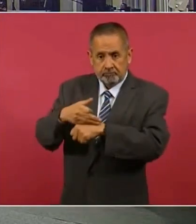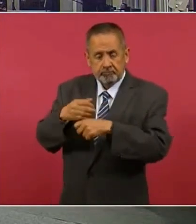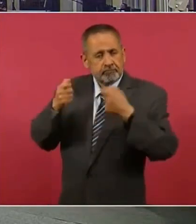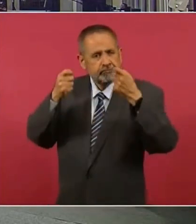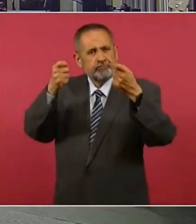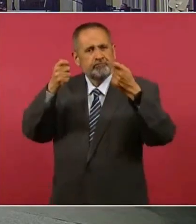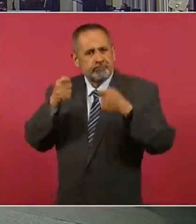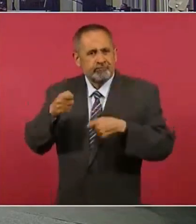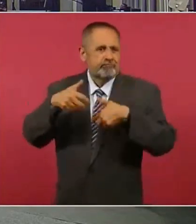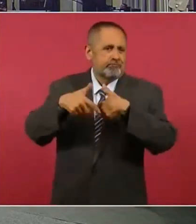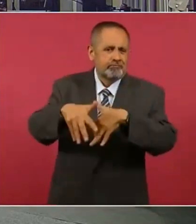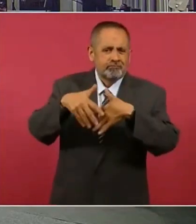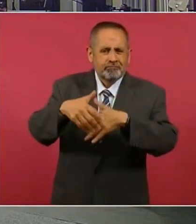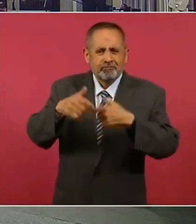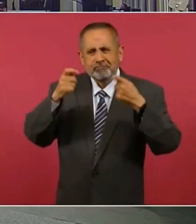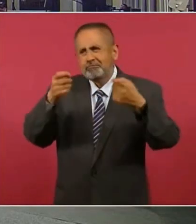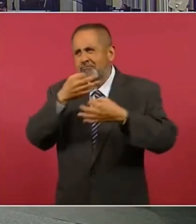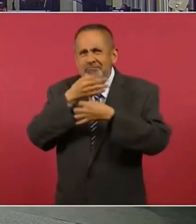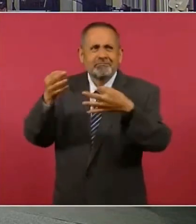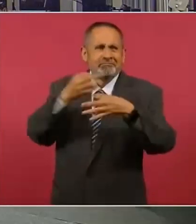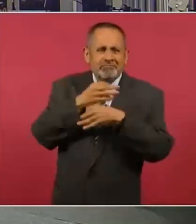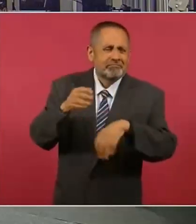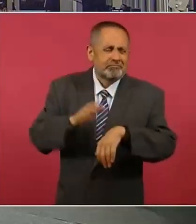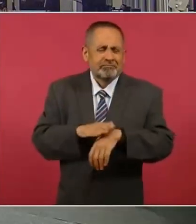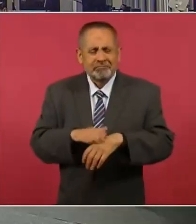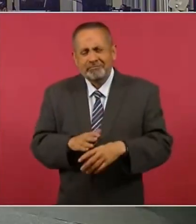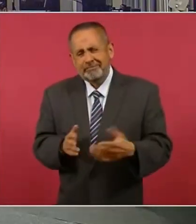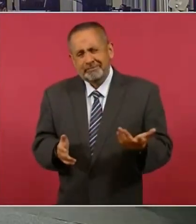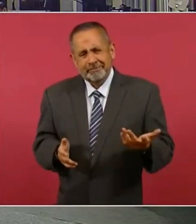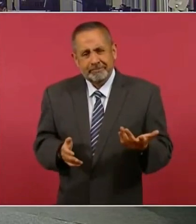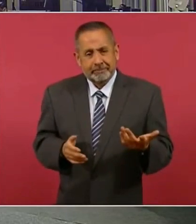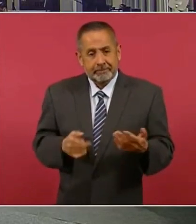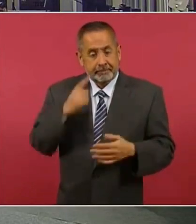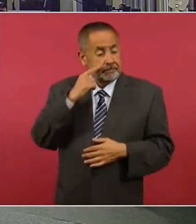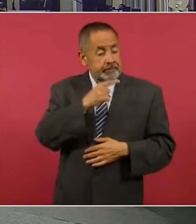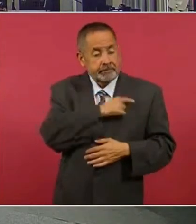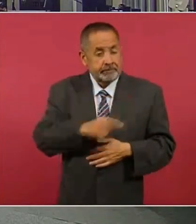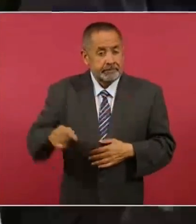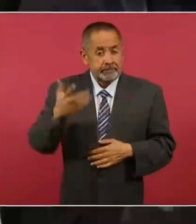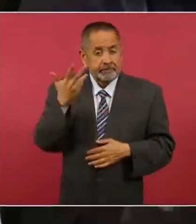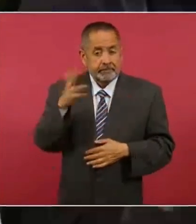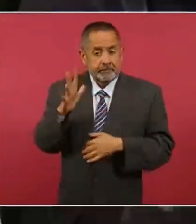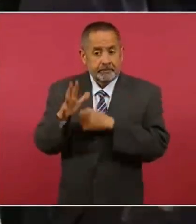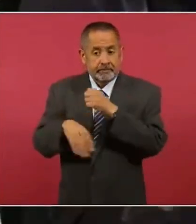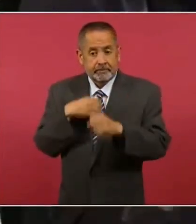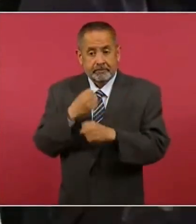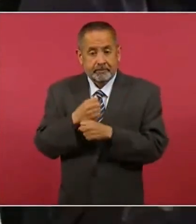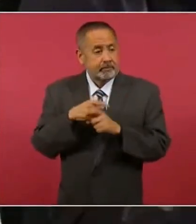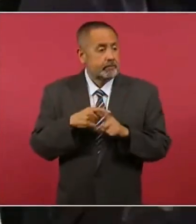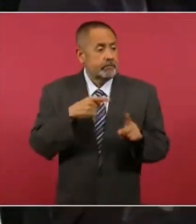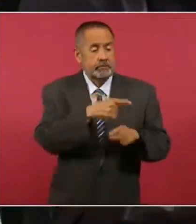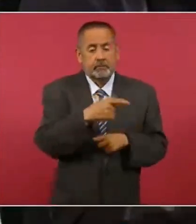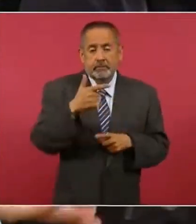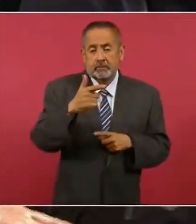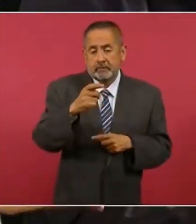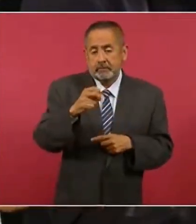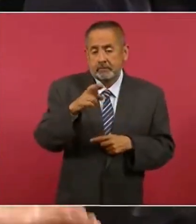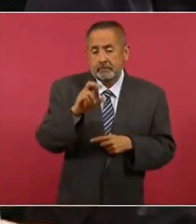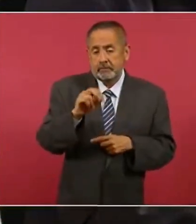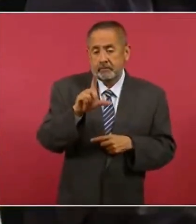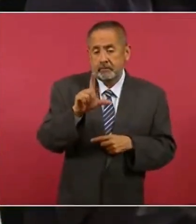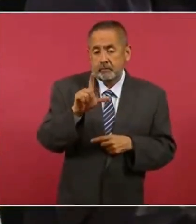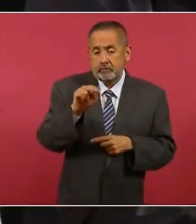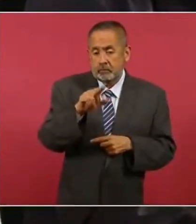a denunciar estos casos. Sin embargo, pues durante 10 años que estuvo esta persona al frente, tanto